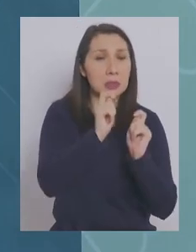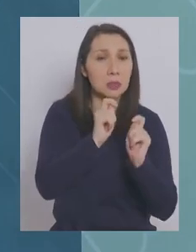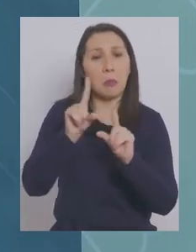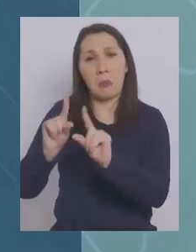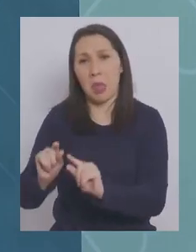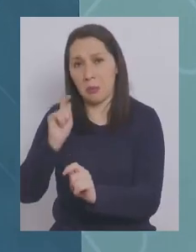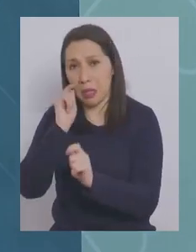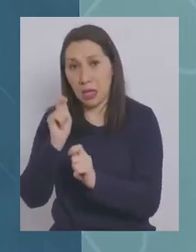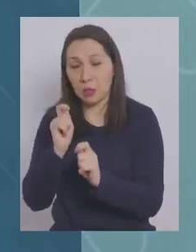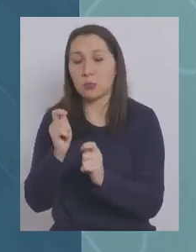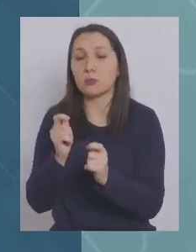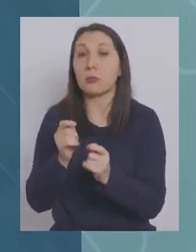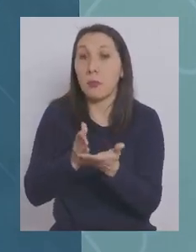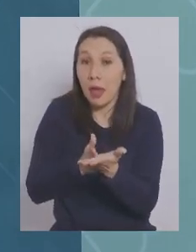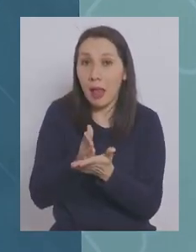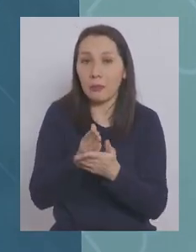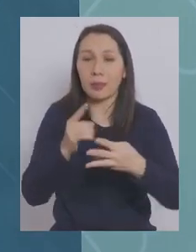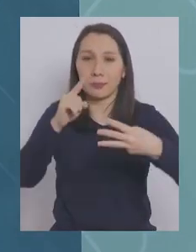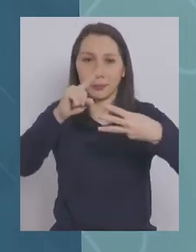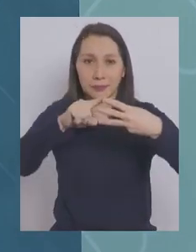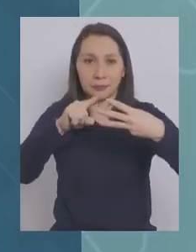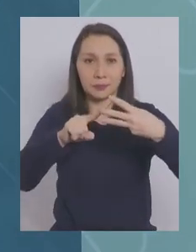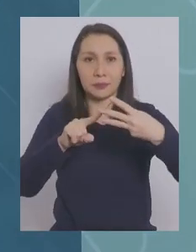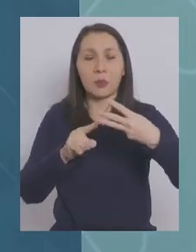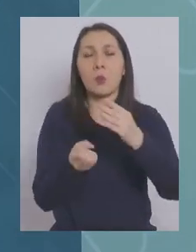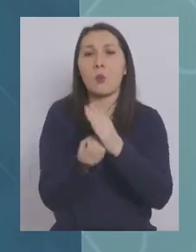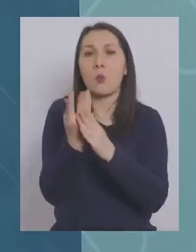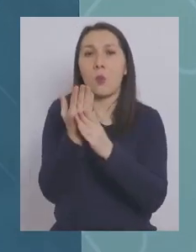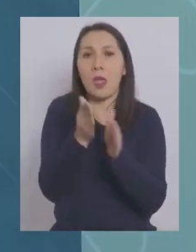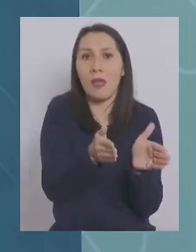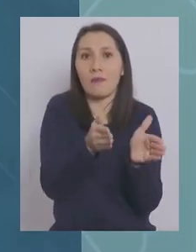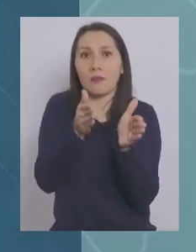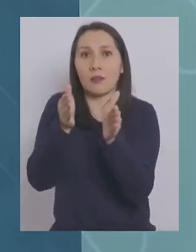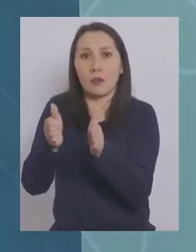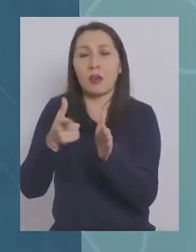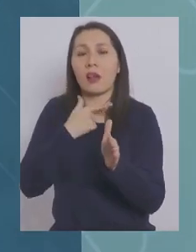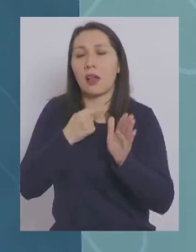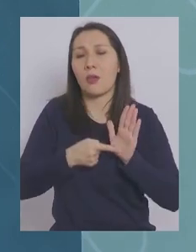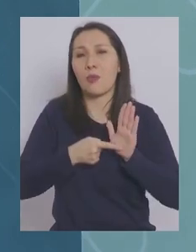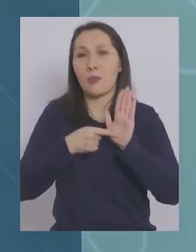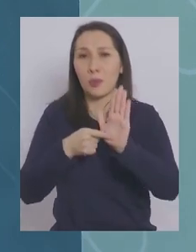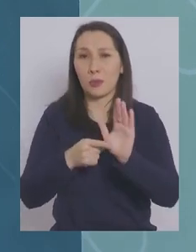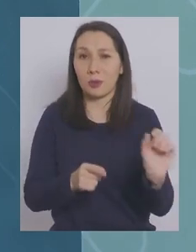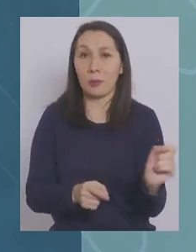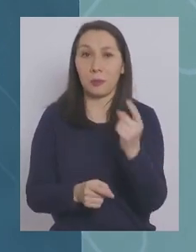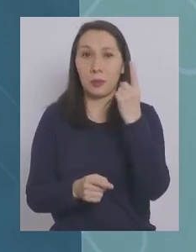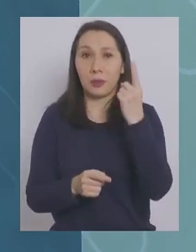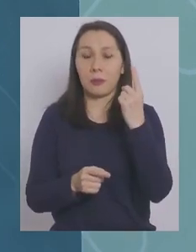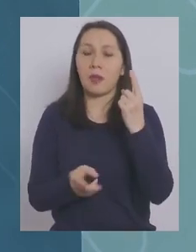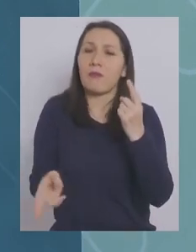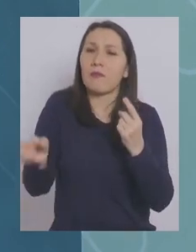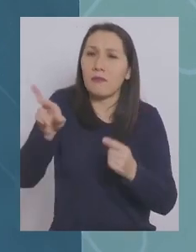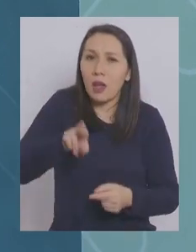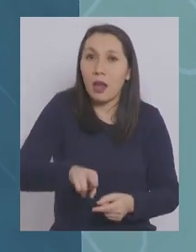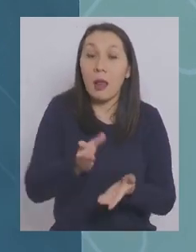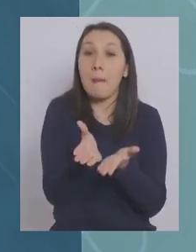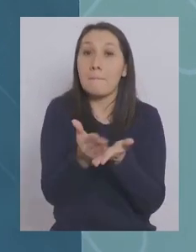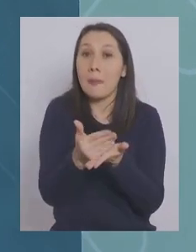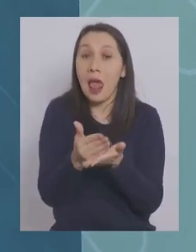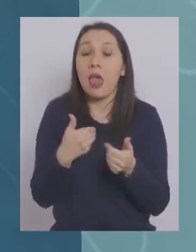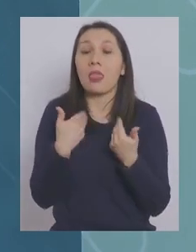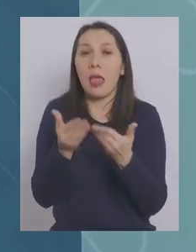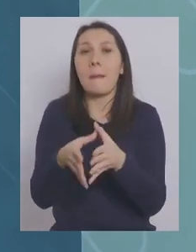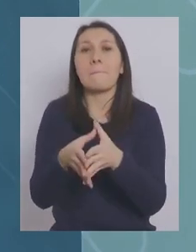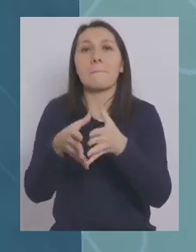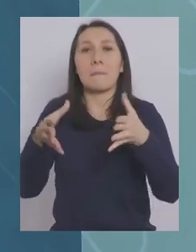Para comenzar, hay tres elementos de esta nueva etapa que quisiera destacar. En primer lugar, recalcar que este plan otorga